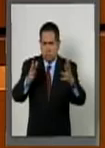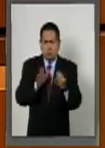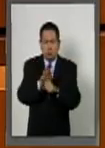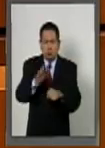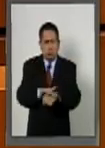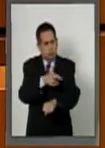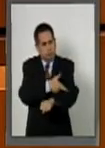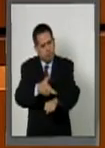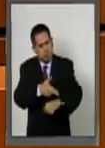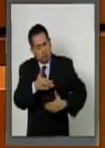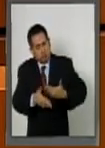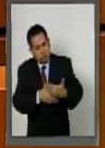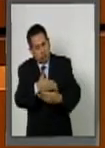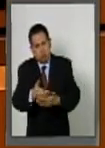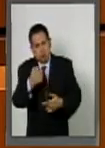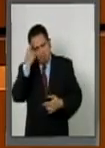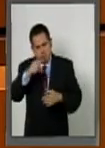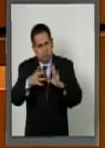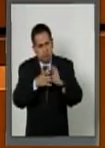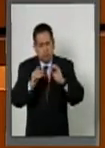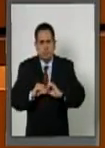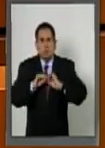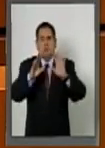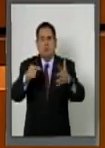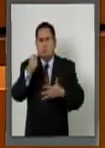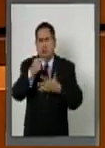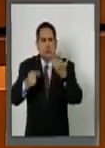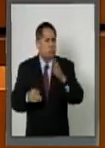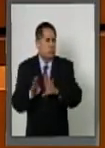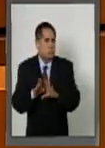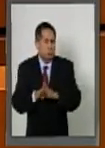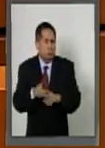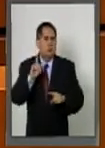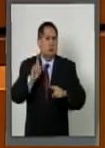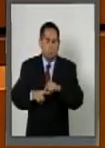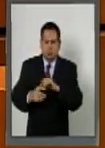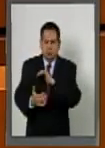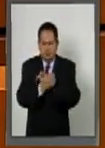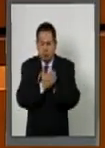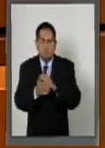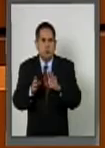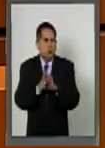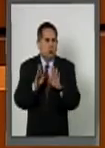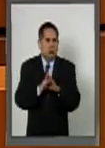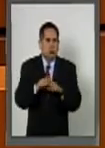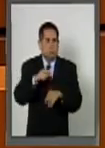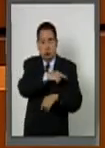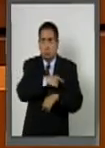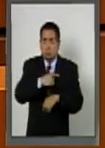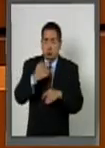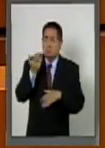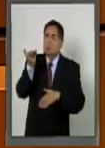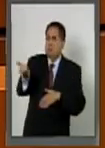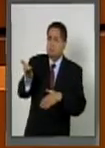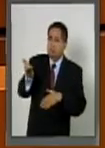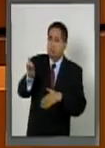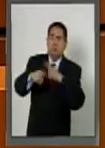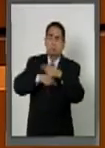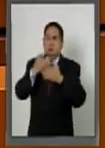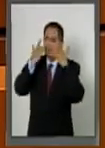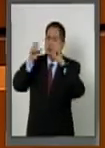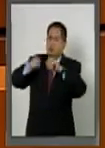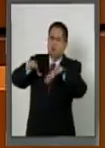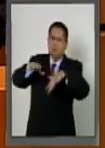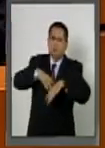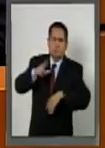procedimiento que se debe llevar a cabo para desahogar esta solicitud de retiro de la objeción ante el Senado